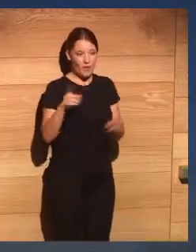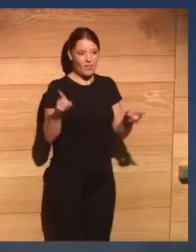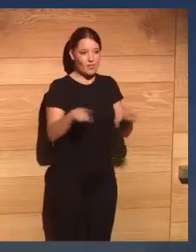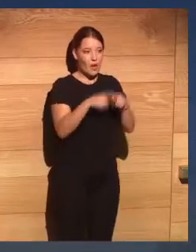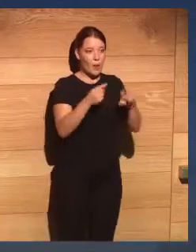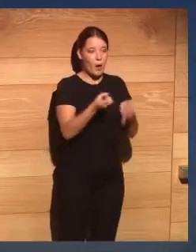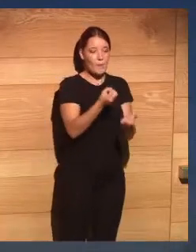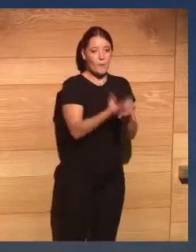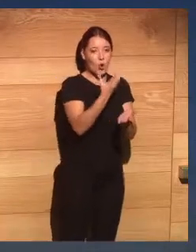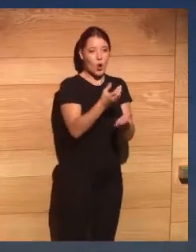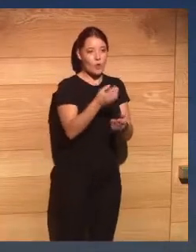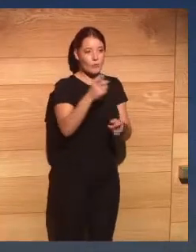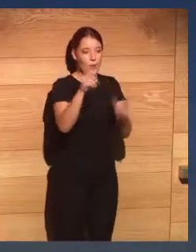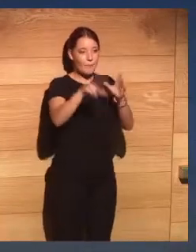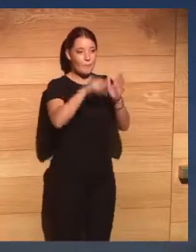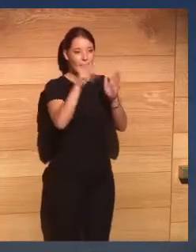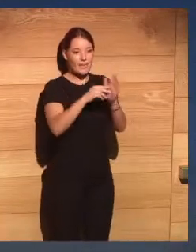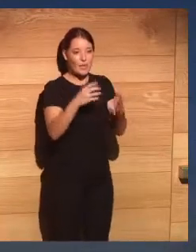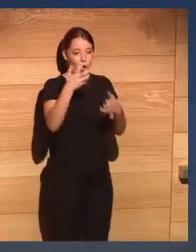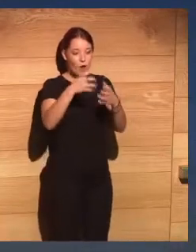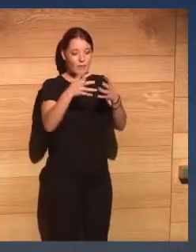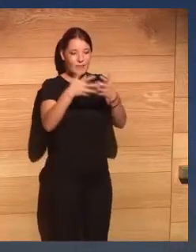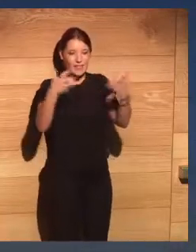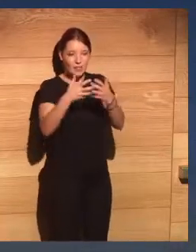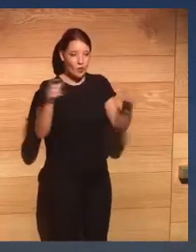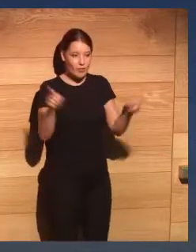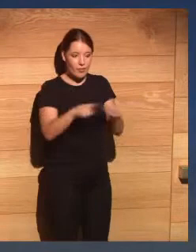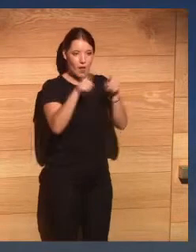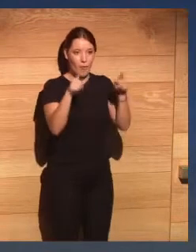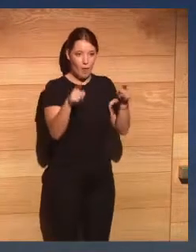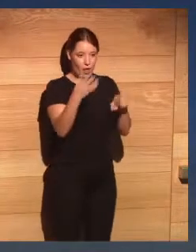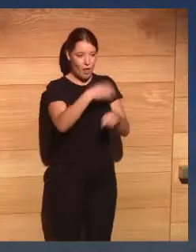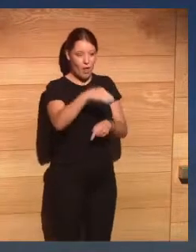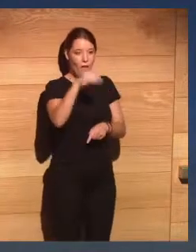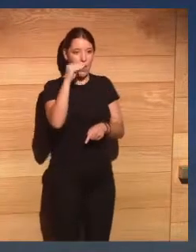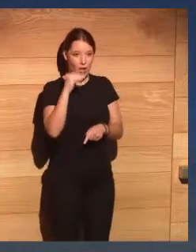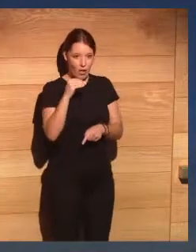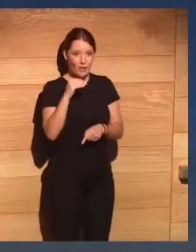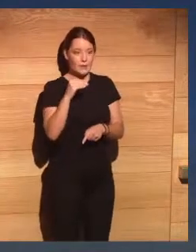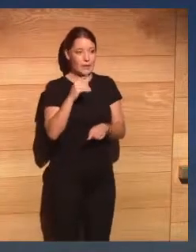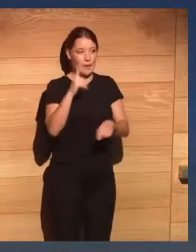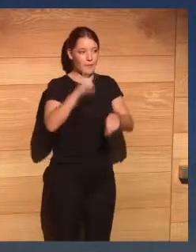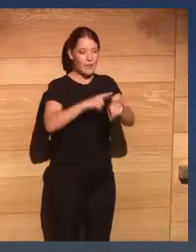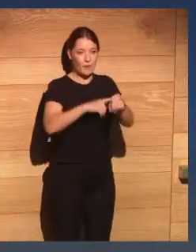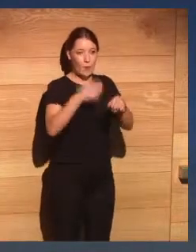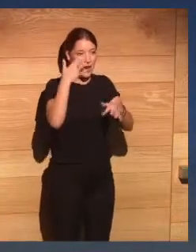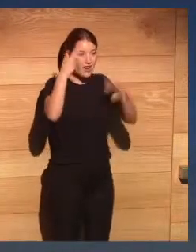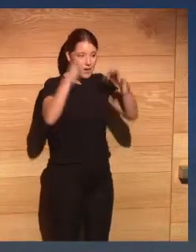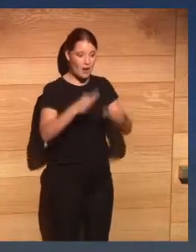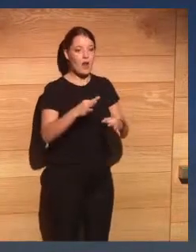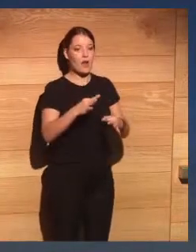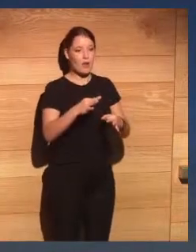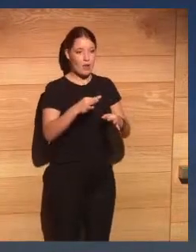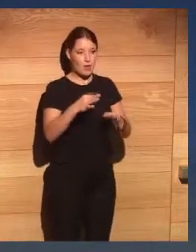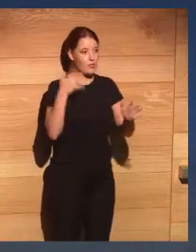texto y que esta capacidad de tratamiento sea a grandes velocidades en tiempo real las hacen